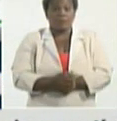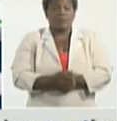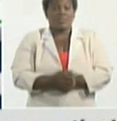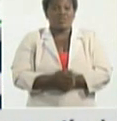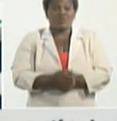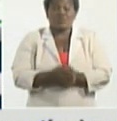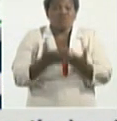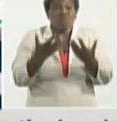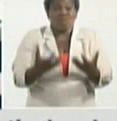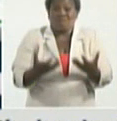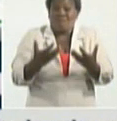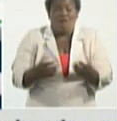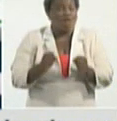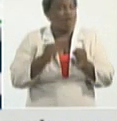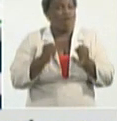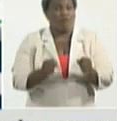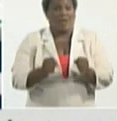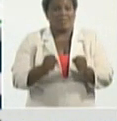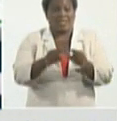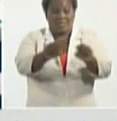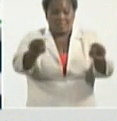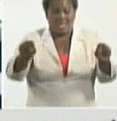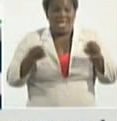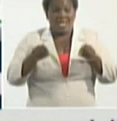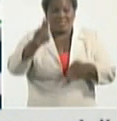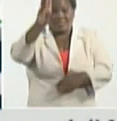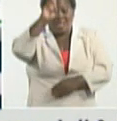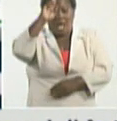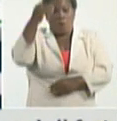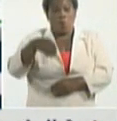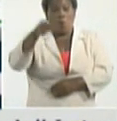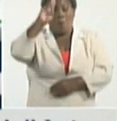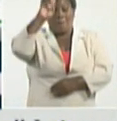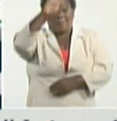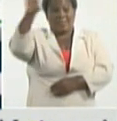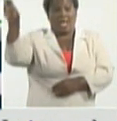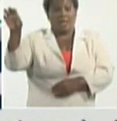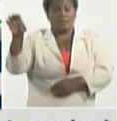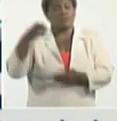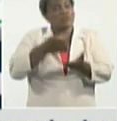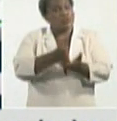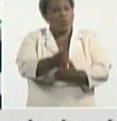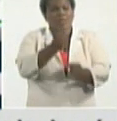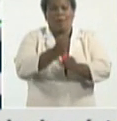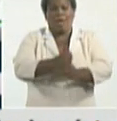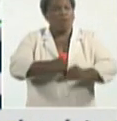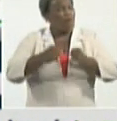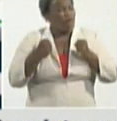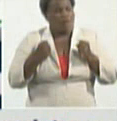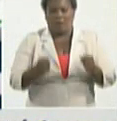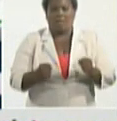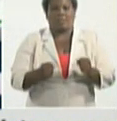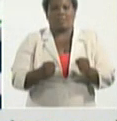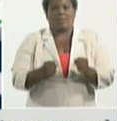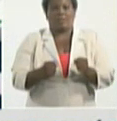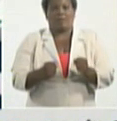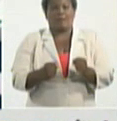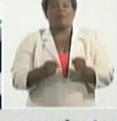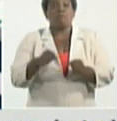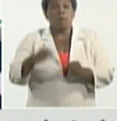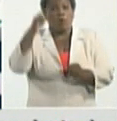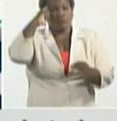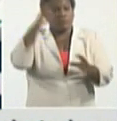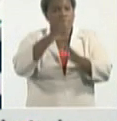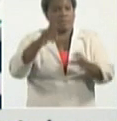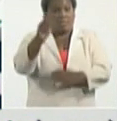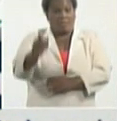en las unidades de salud y hospitales en nuestro país se continúa trabajando muy fuerte por parte de nuestros científicos